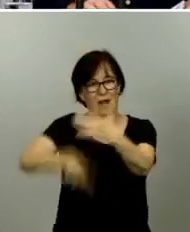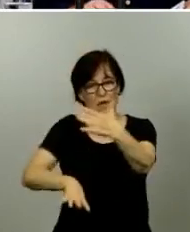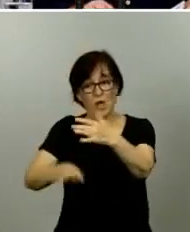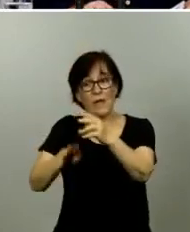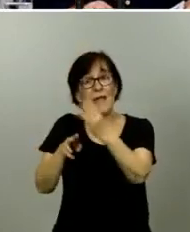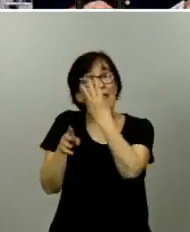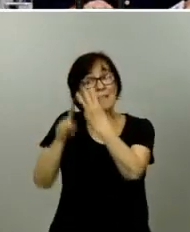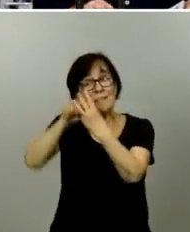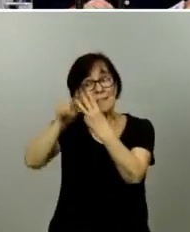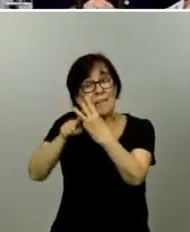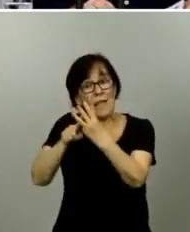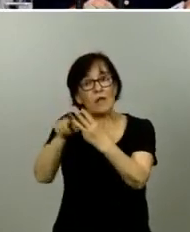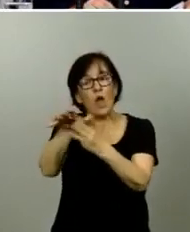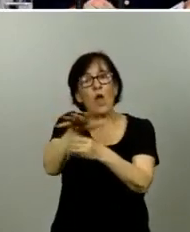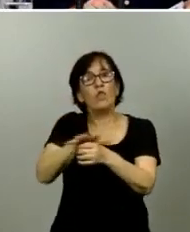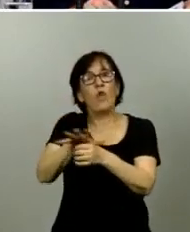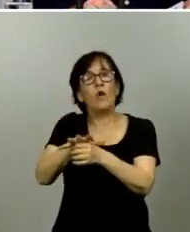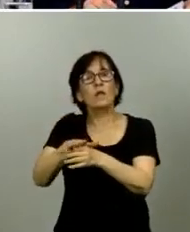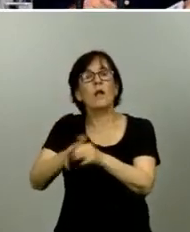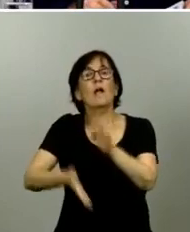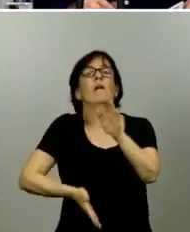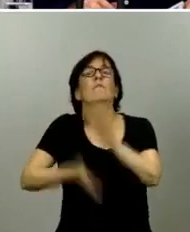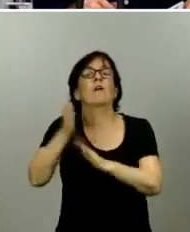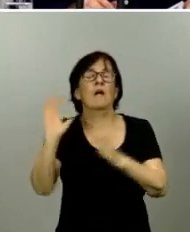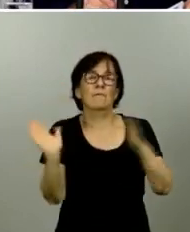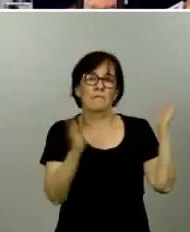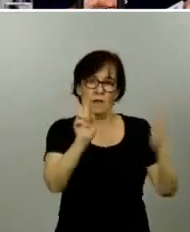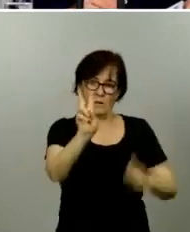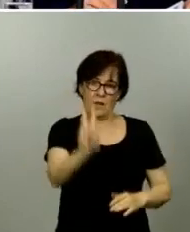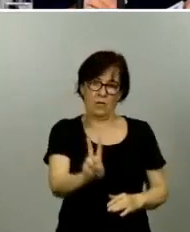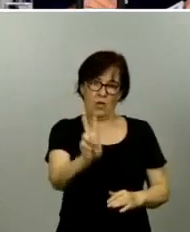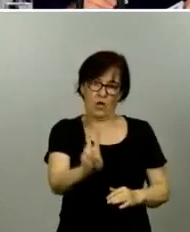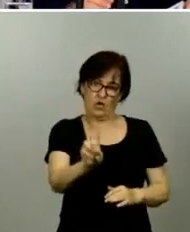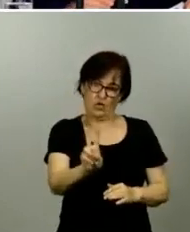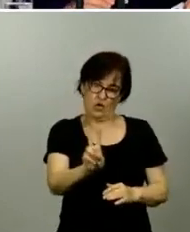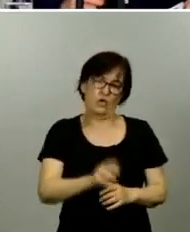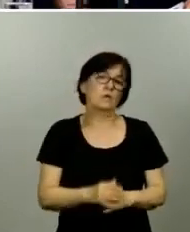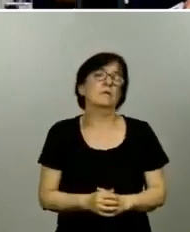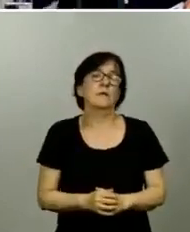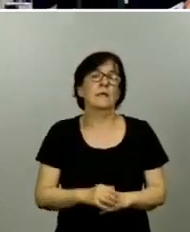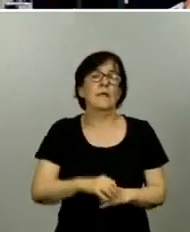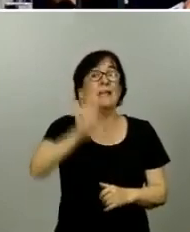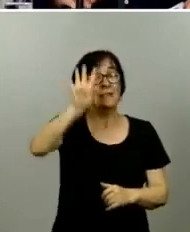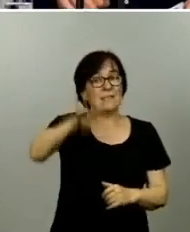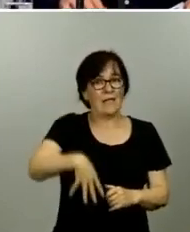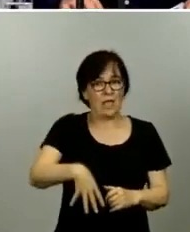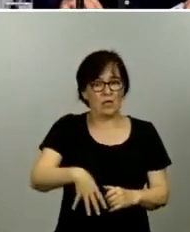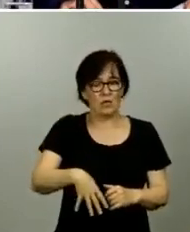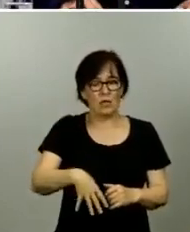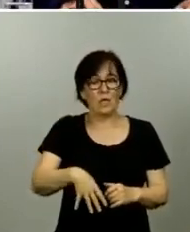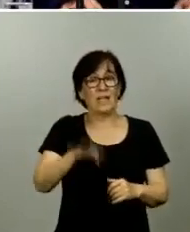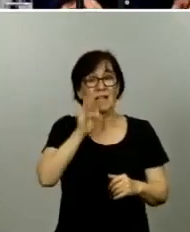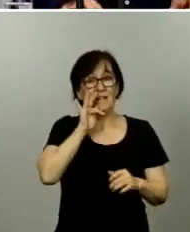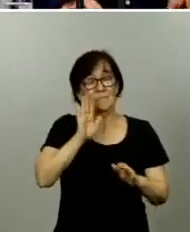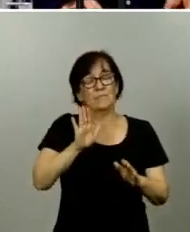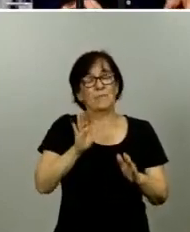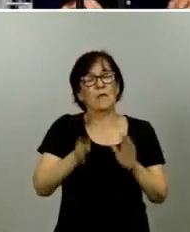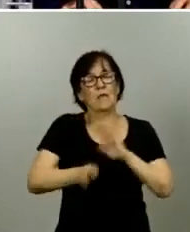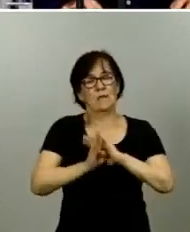zonas que pasan ahora mismo a la fase 2 en Cataluña y quedan en fase 1